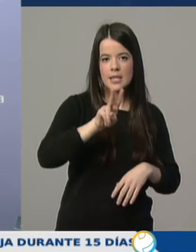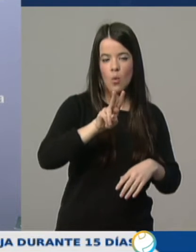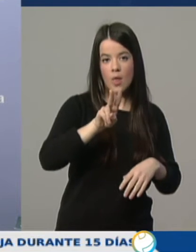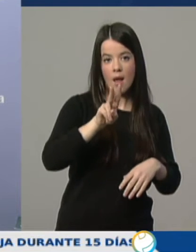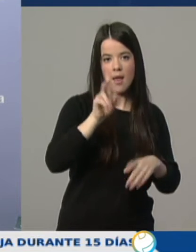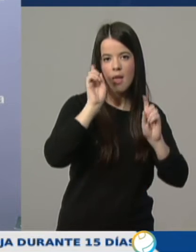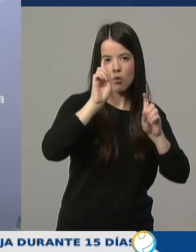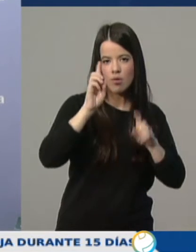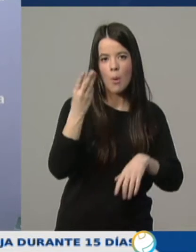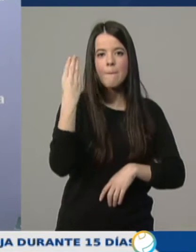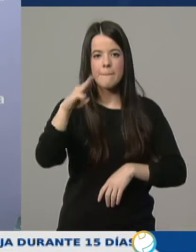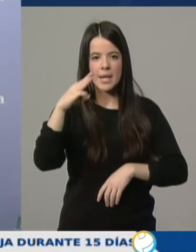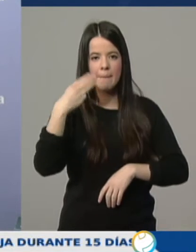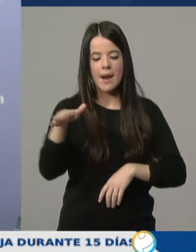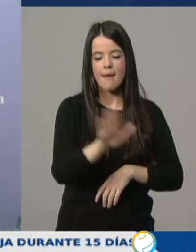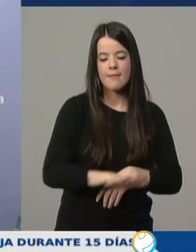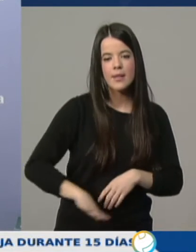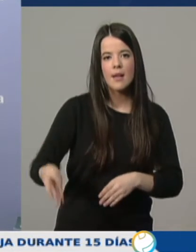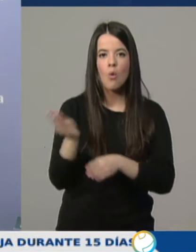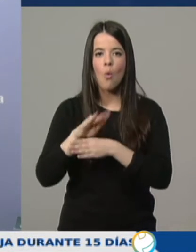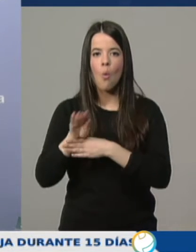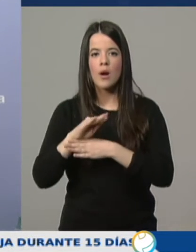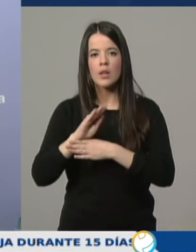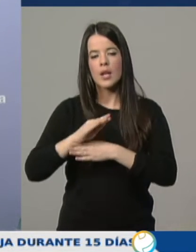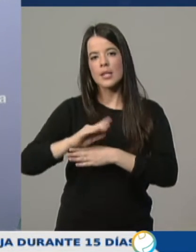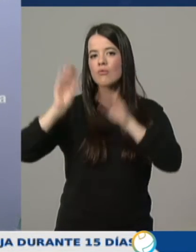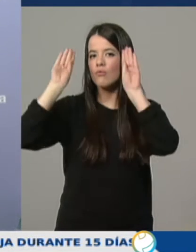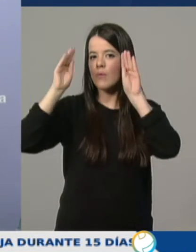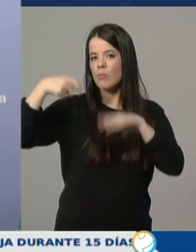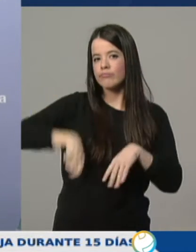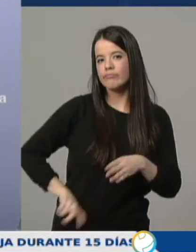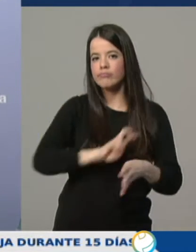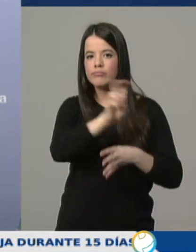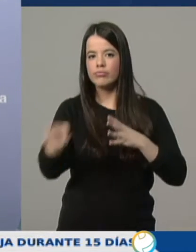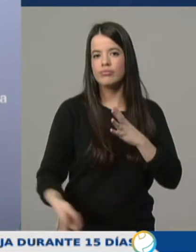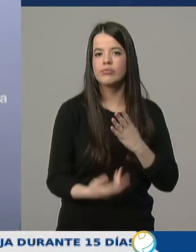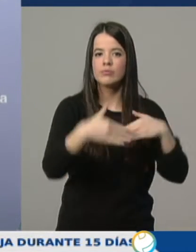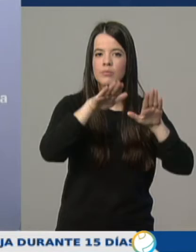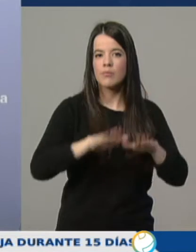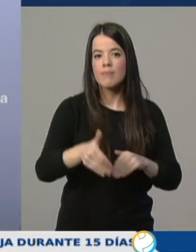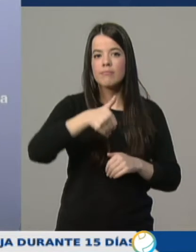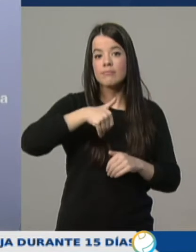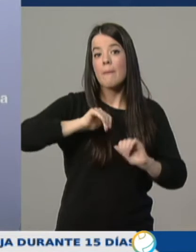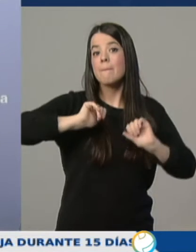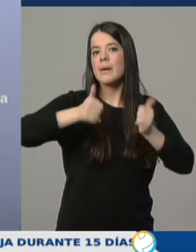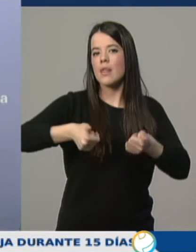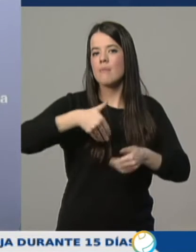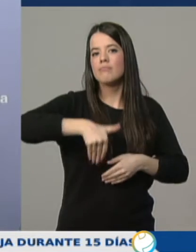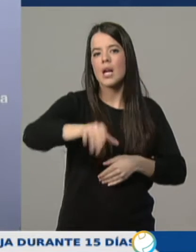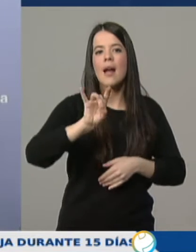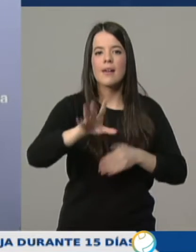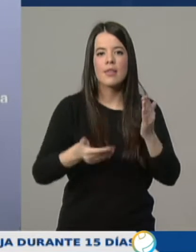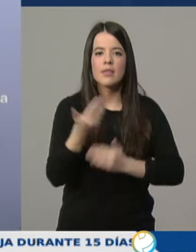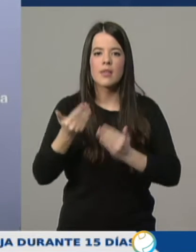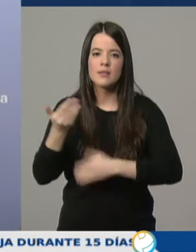primaria, infantil, guarderías, formación profesional y otros, durante un periodo inicial de 15